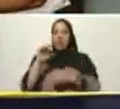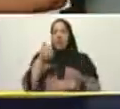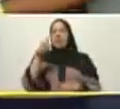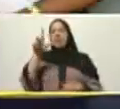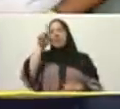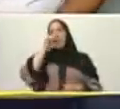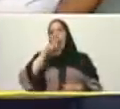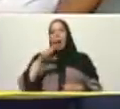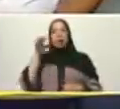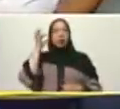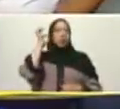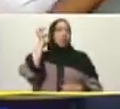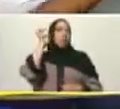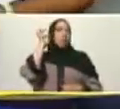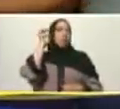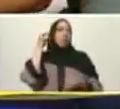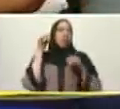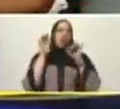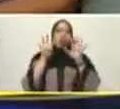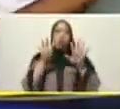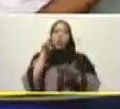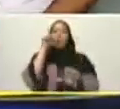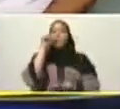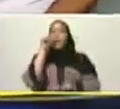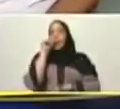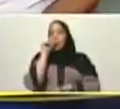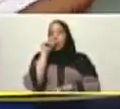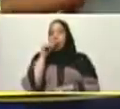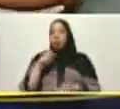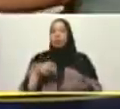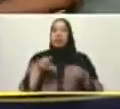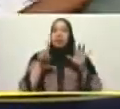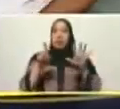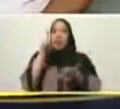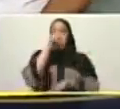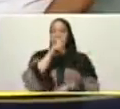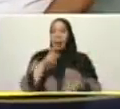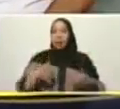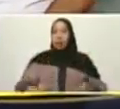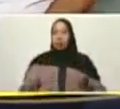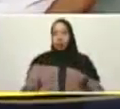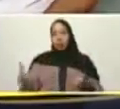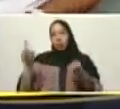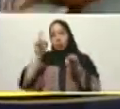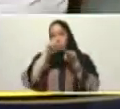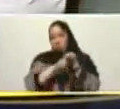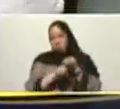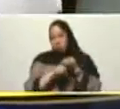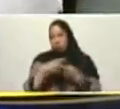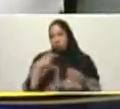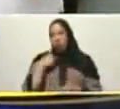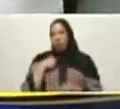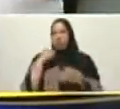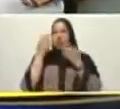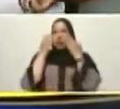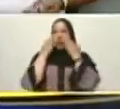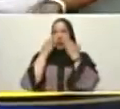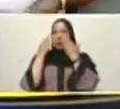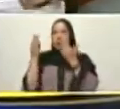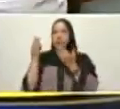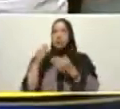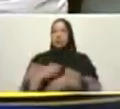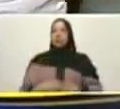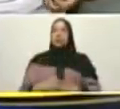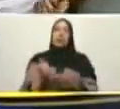Joana tiene 9 años Joyce tiene 6 años y mi esposo Joan Bárcena que también fue nos